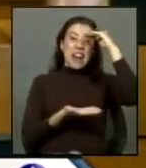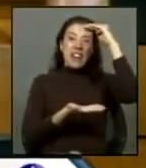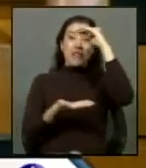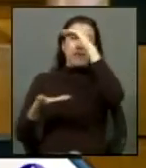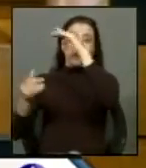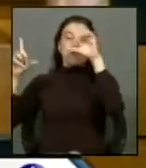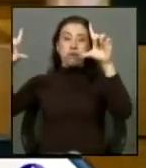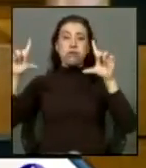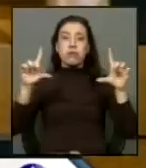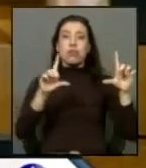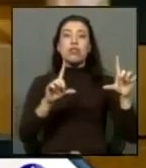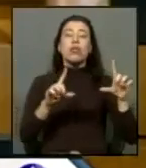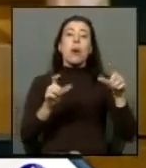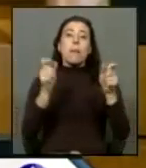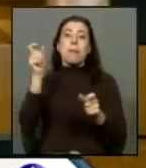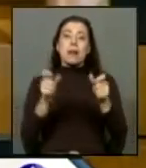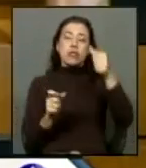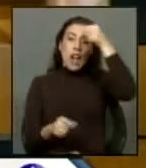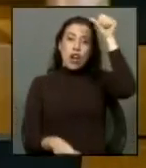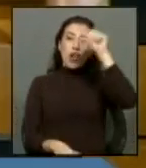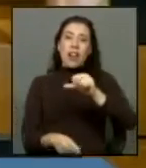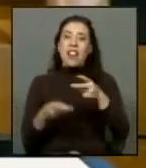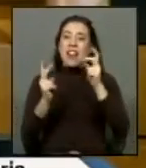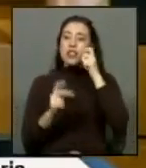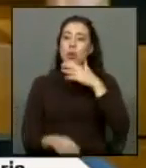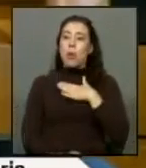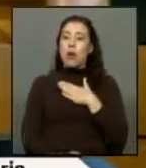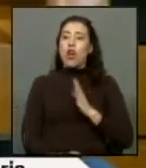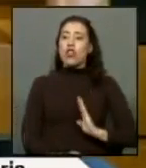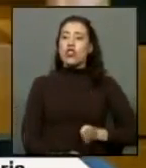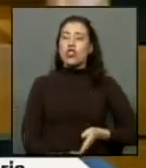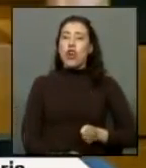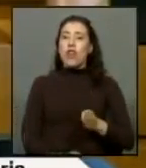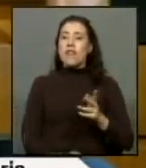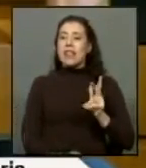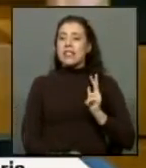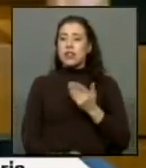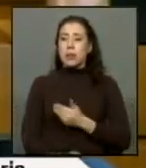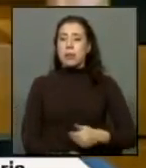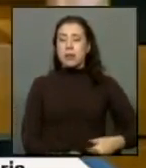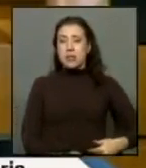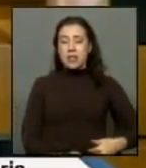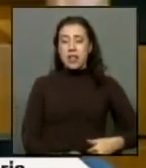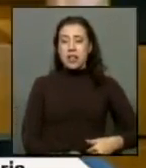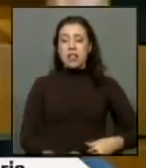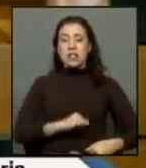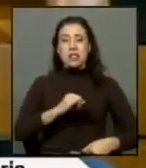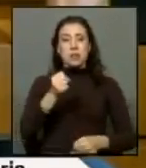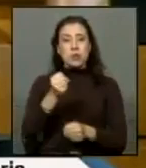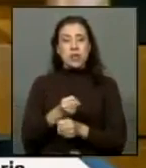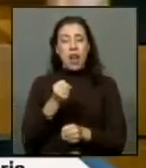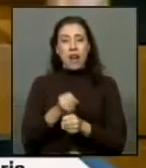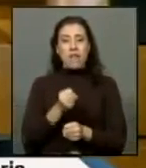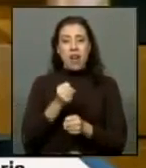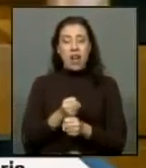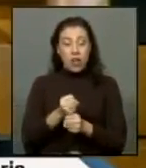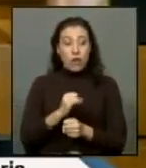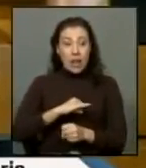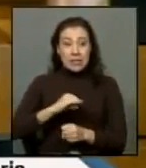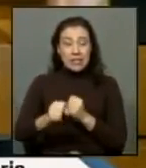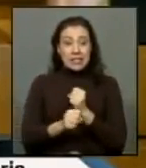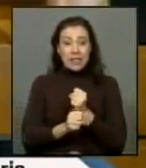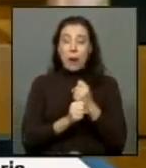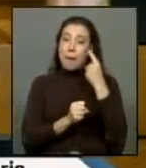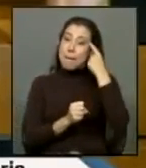involucradas fueron condenadas en materia de derechos humanos todavía señor presidente seguimos trabajando y vamos a seguir trabajando